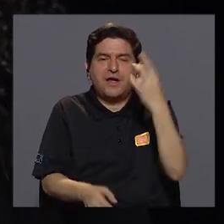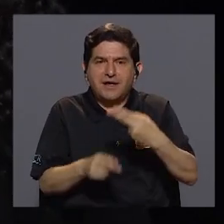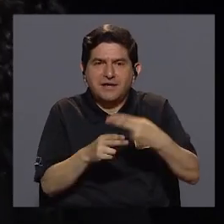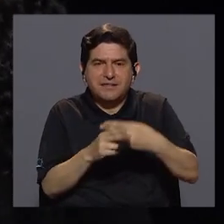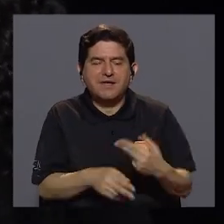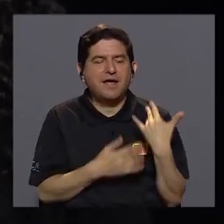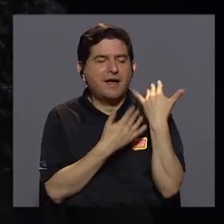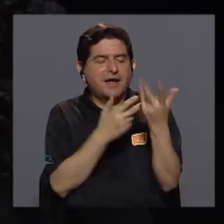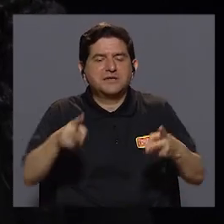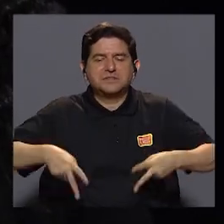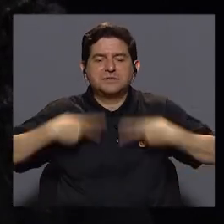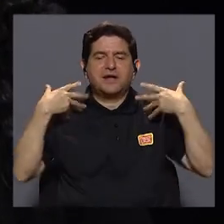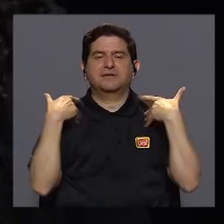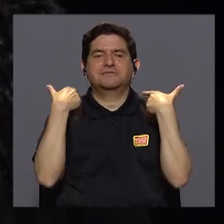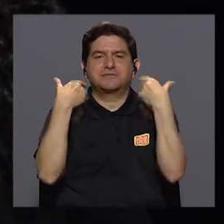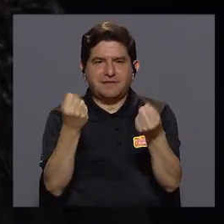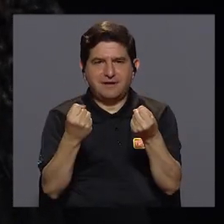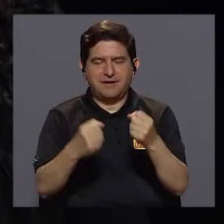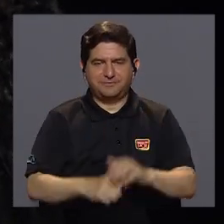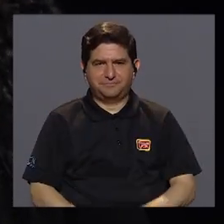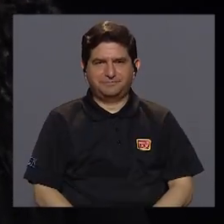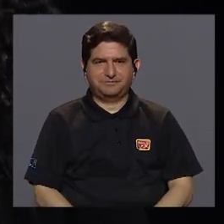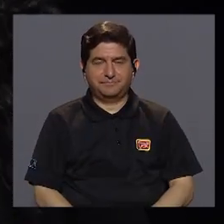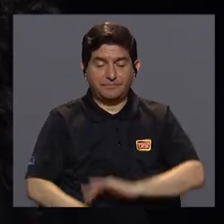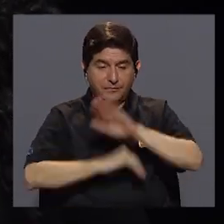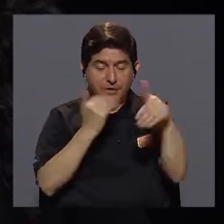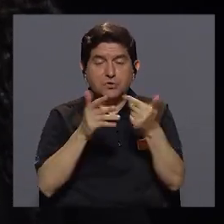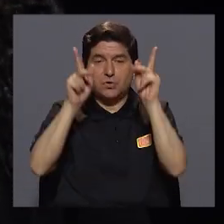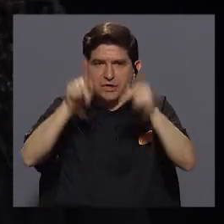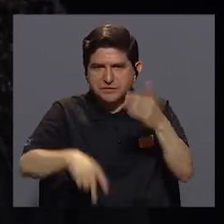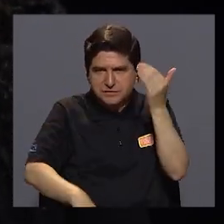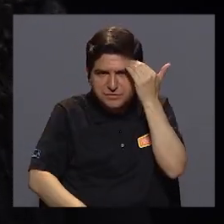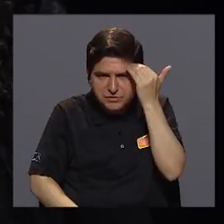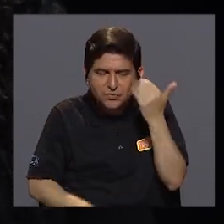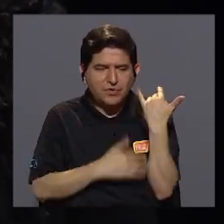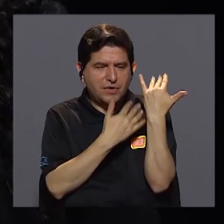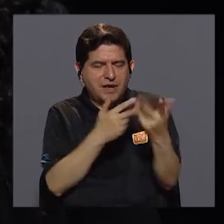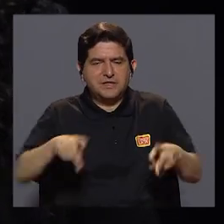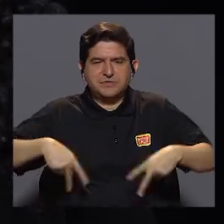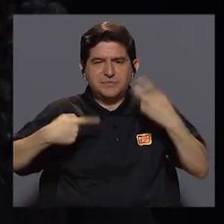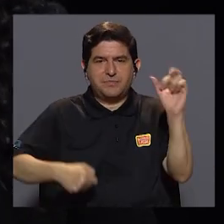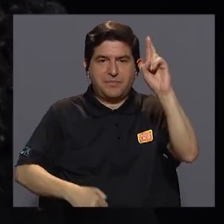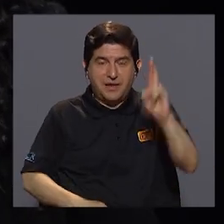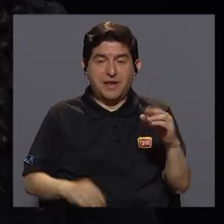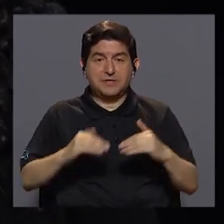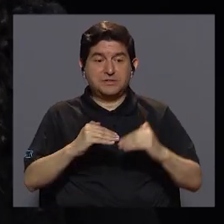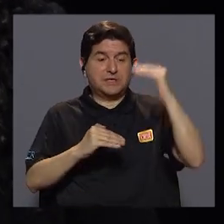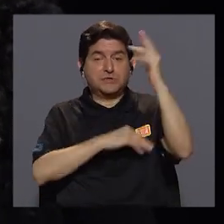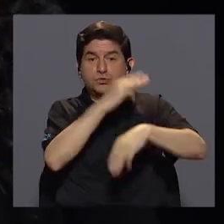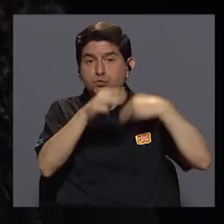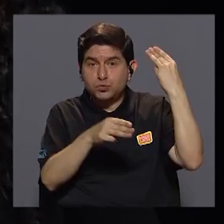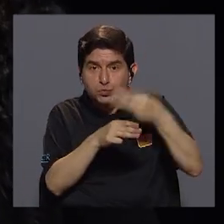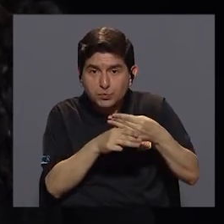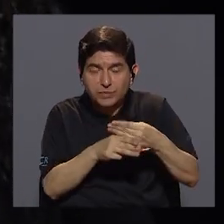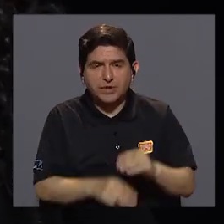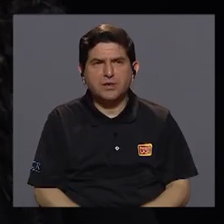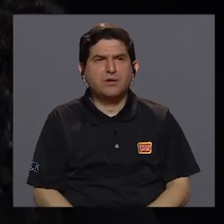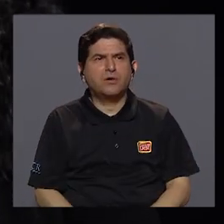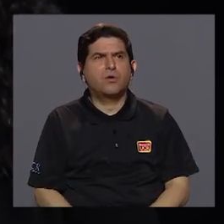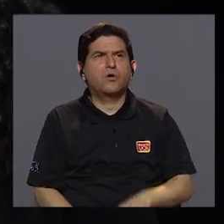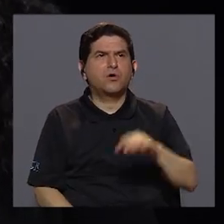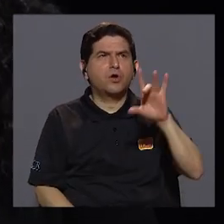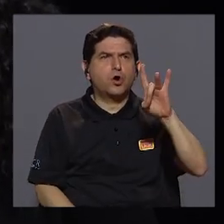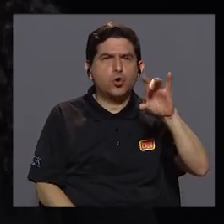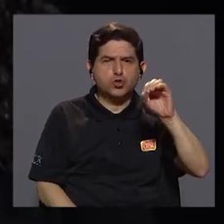que se llama esperanza de vida saludable. Es decir, como todos sabemos, la esperanza de vida de Costa Rica es una de las más altas del mundo. Aproximadamente, en